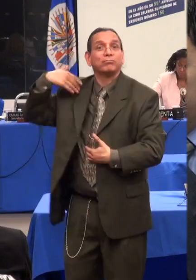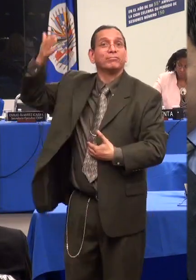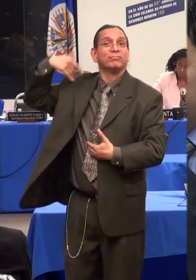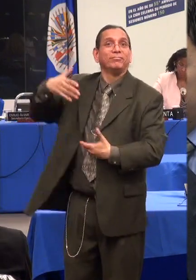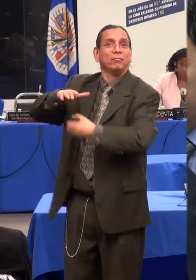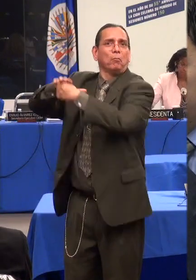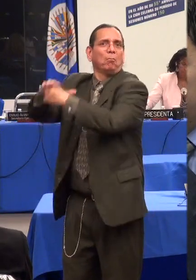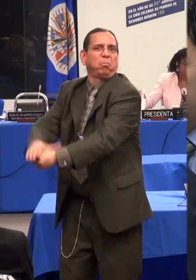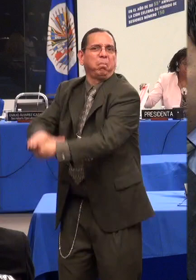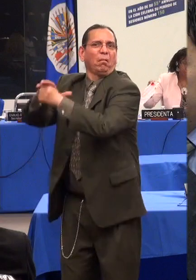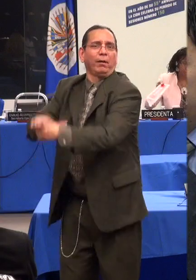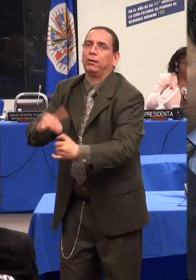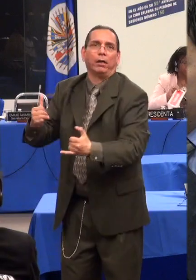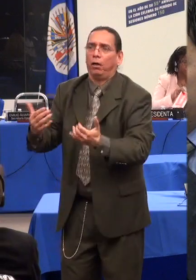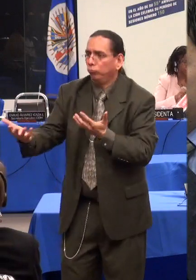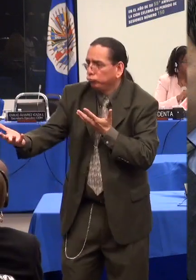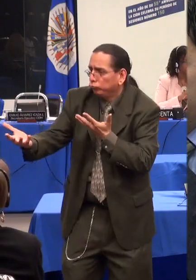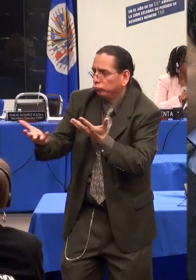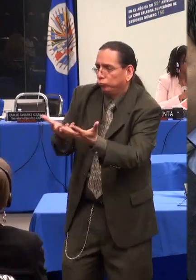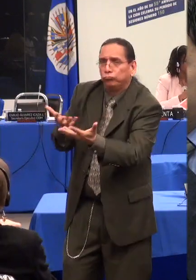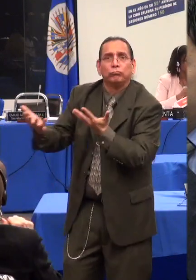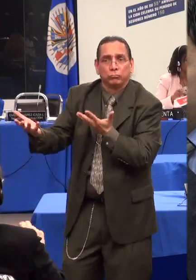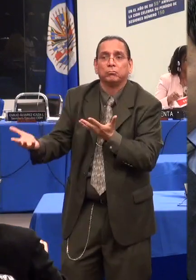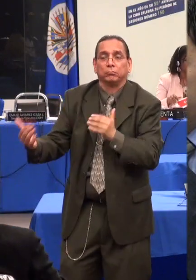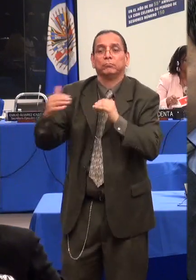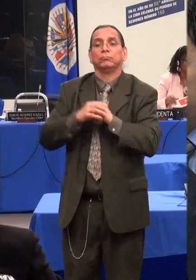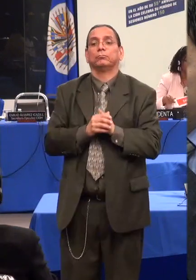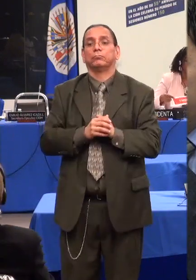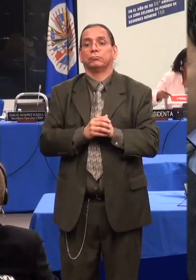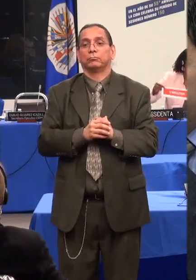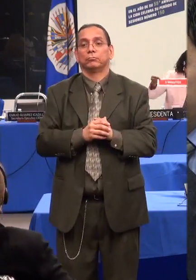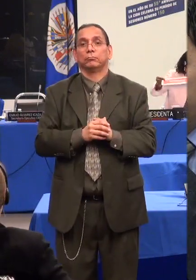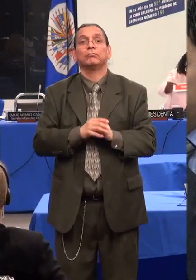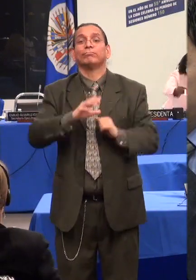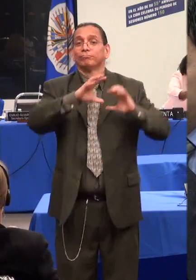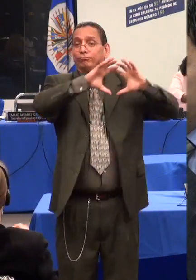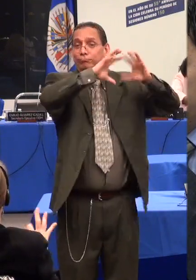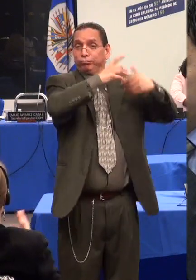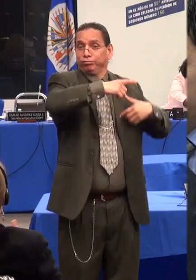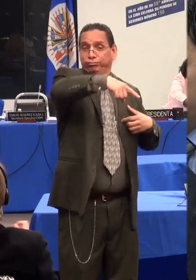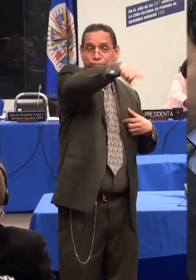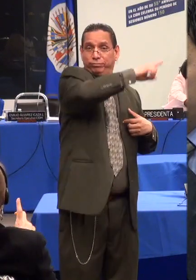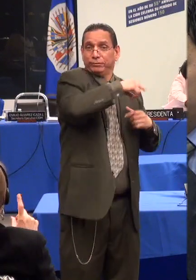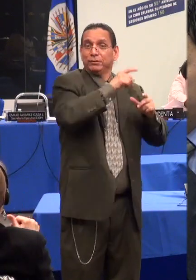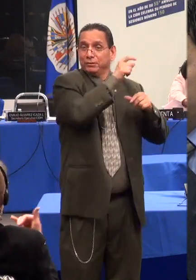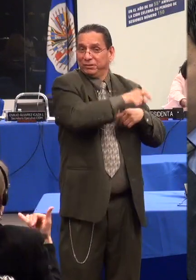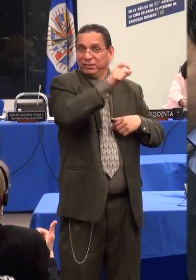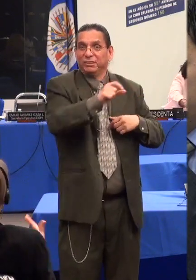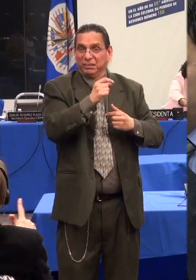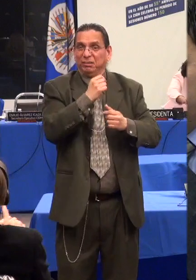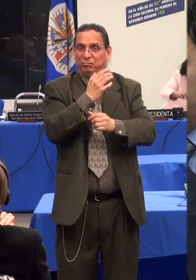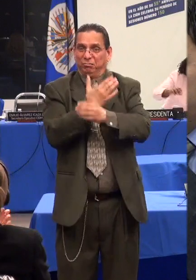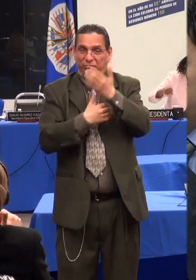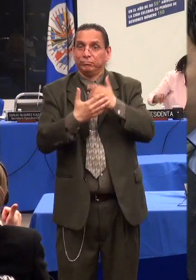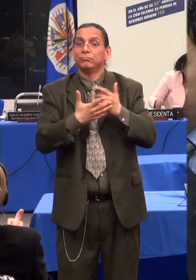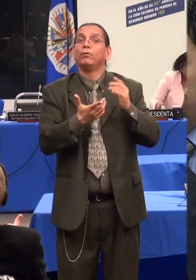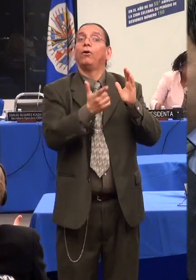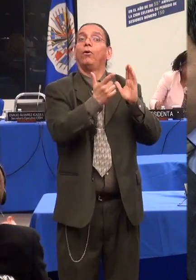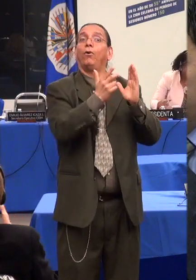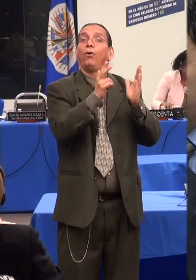del Consejo Nacional de Discapacidad, se encuentra en proceso de reglamentación en un amplio marco de concertación